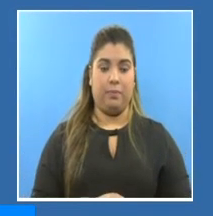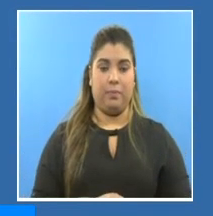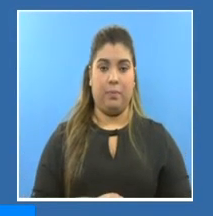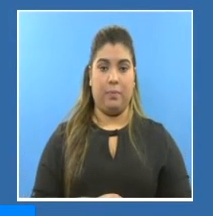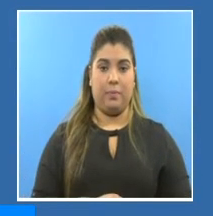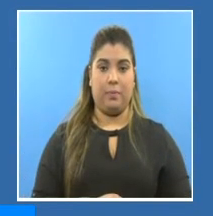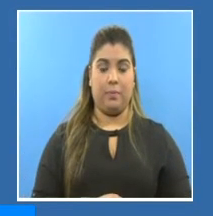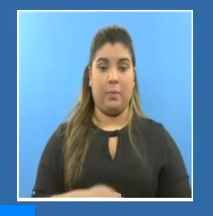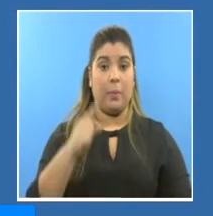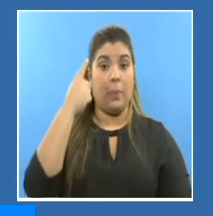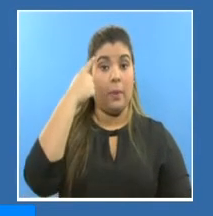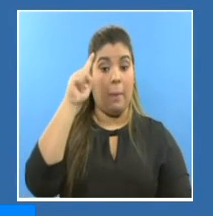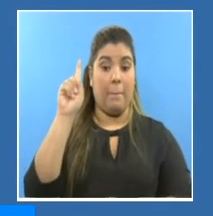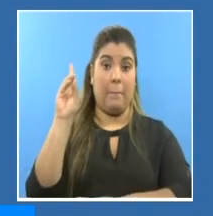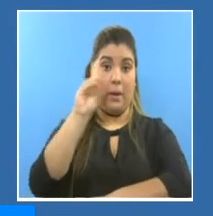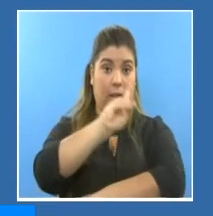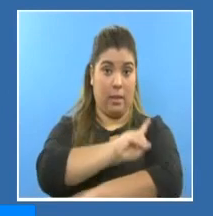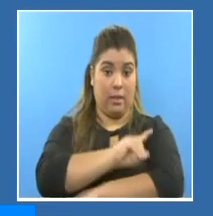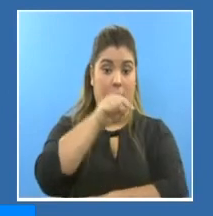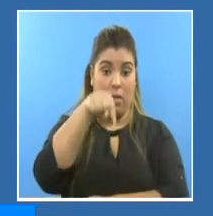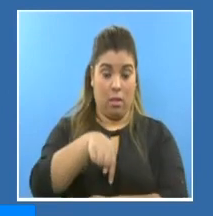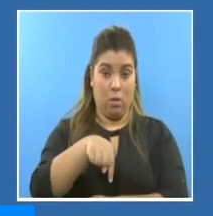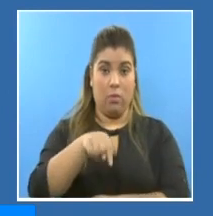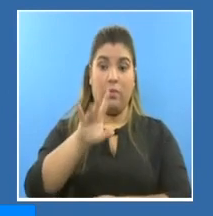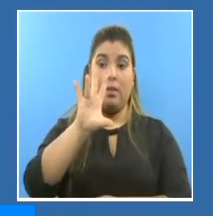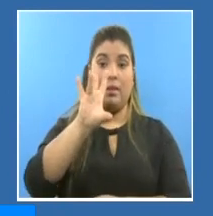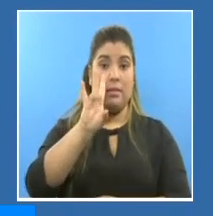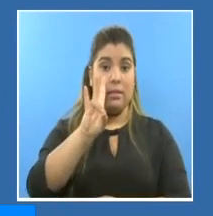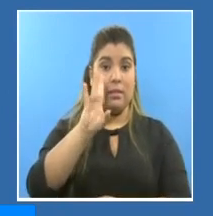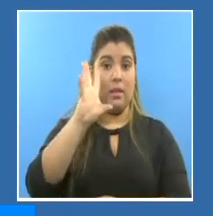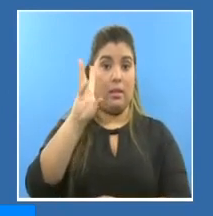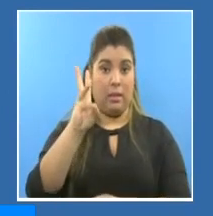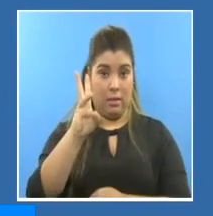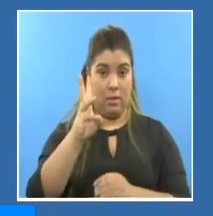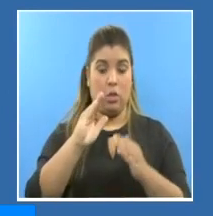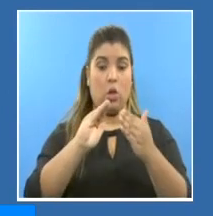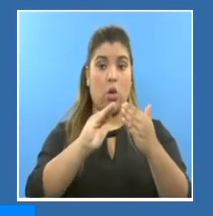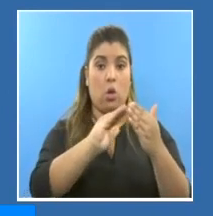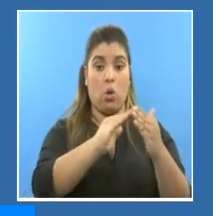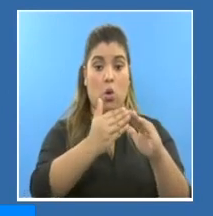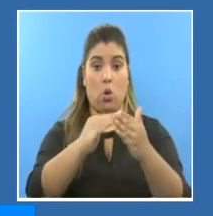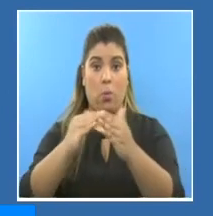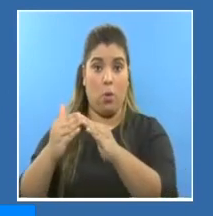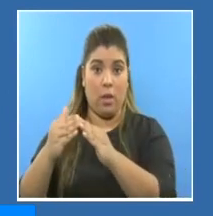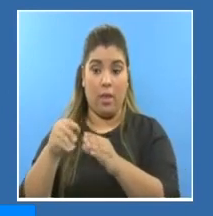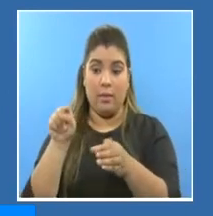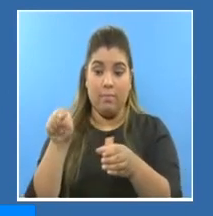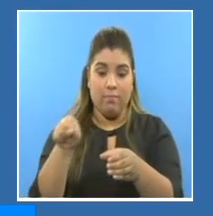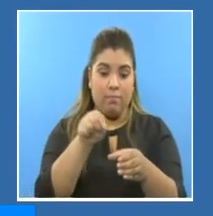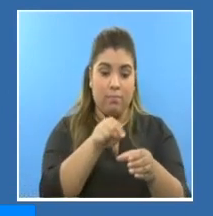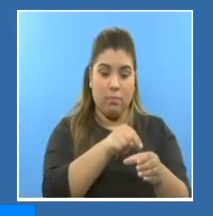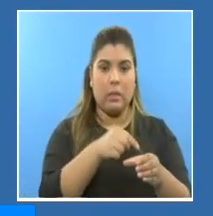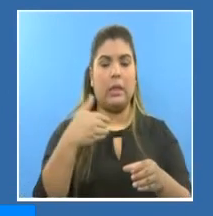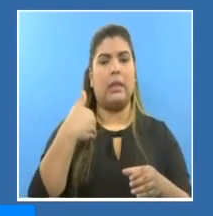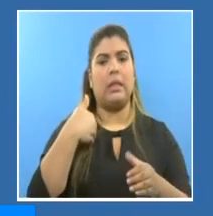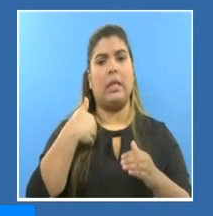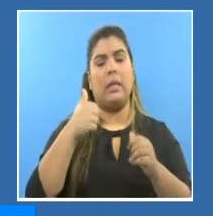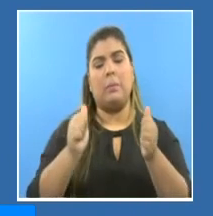Para el día de hoy tenemos 76 corregimientos con más de 10 casos